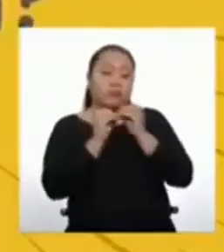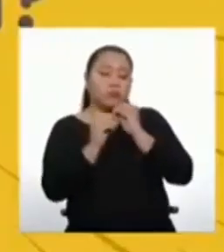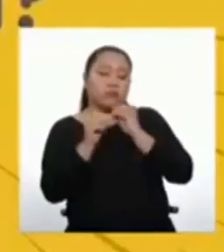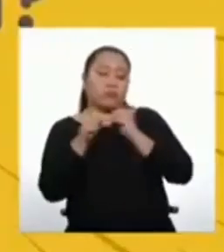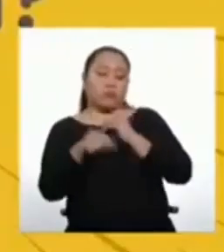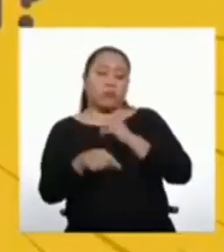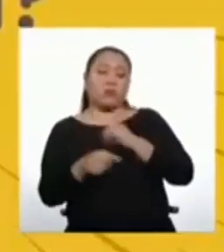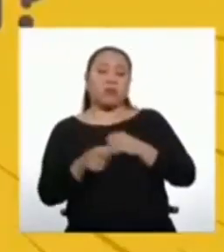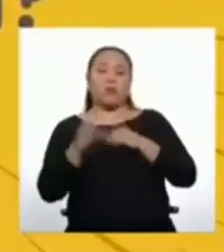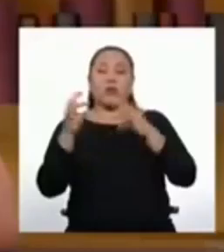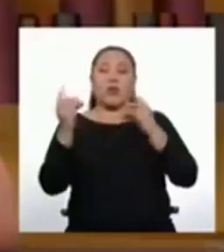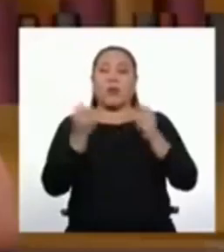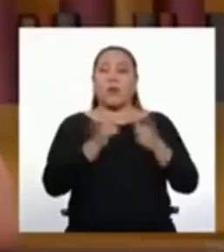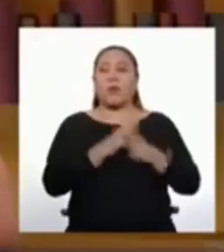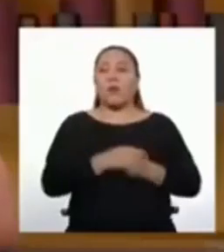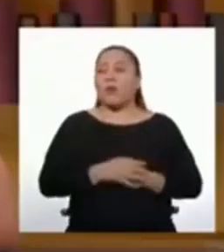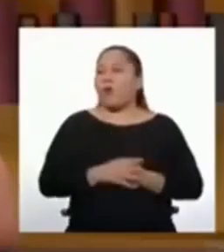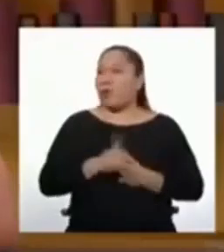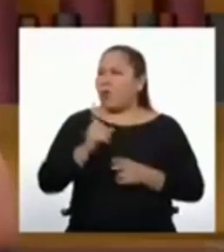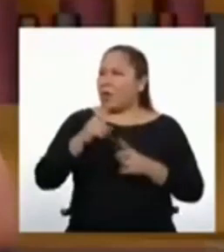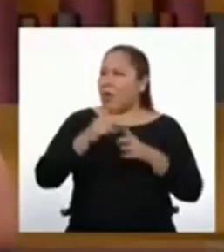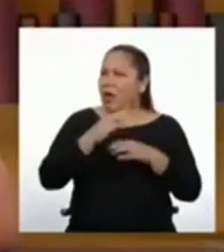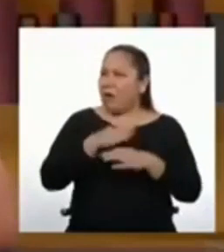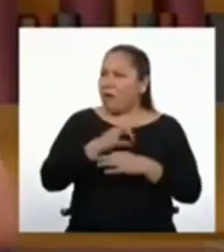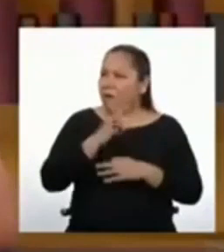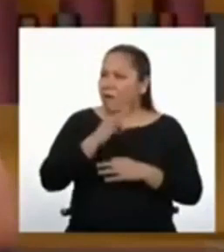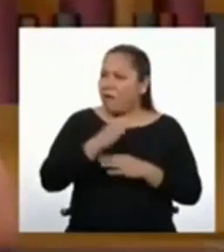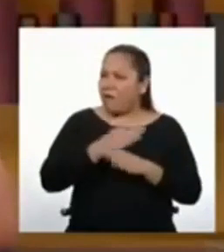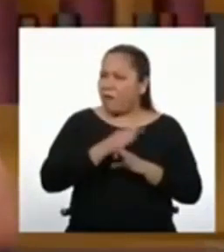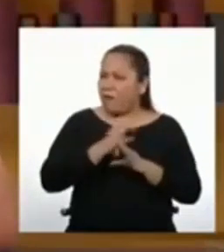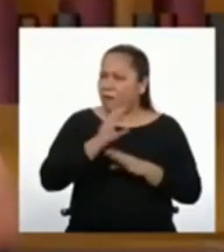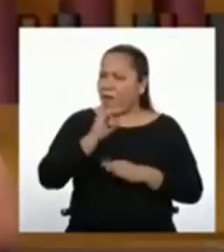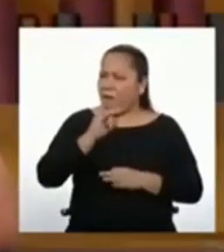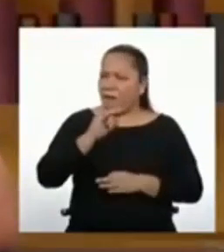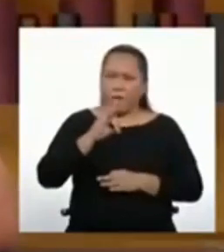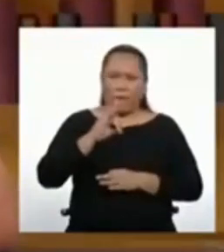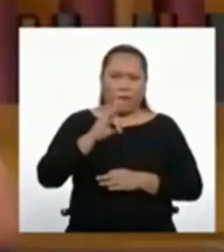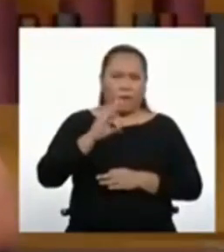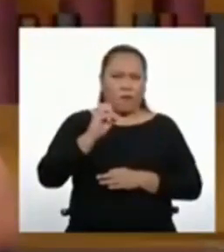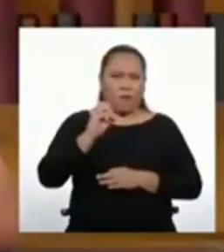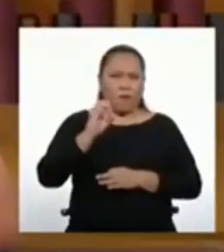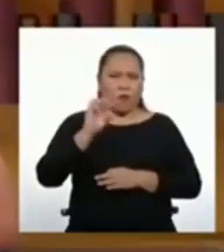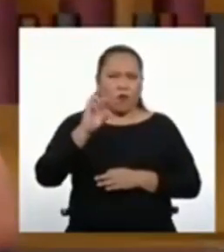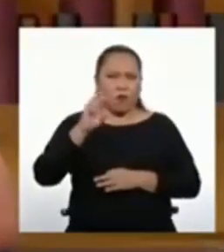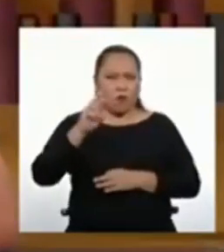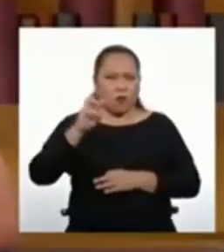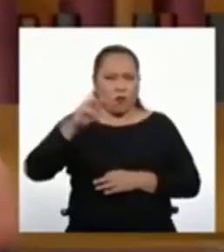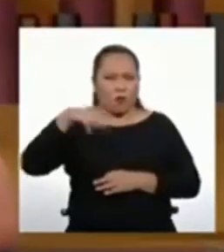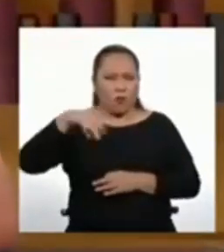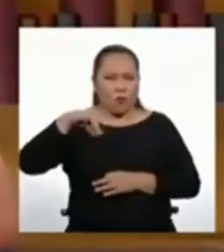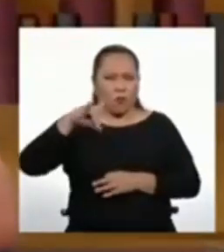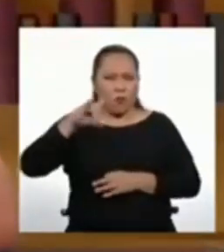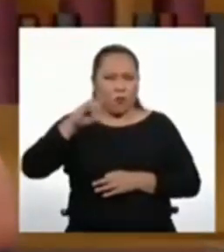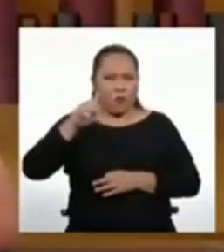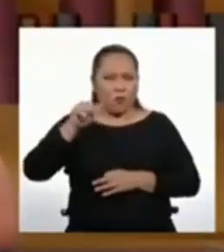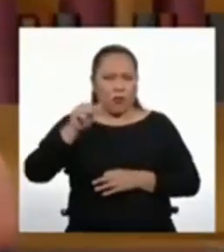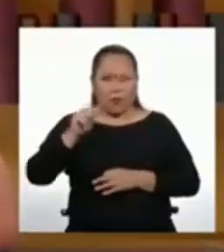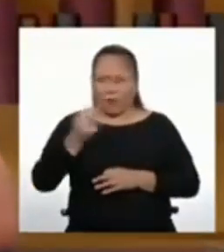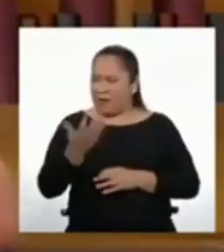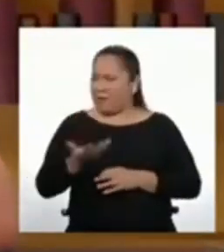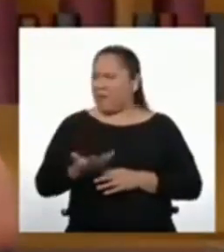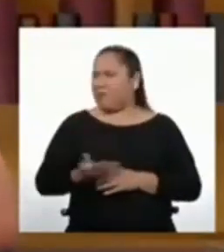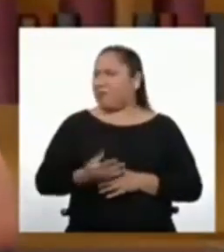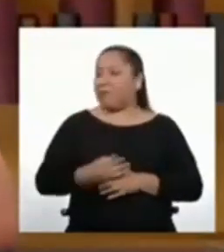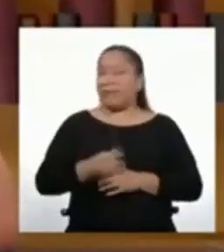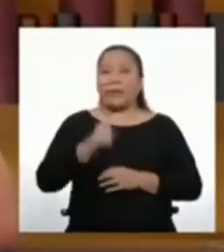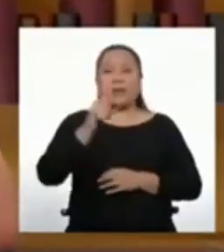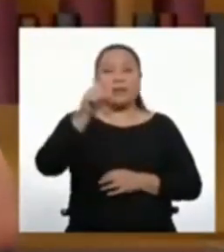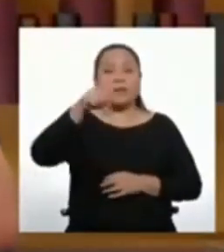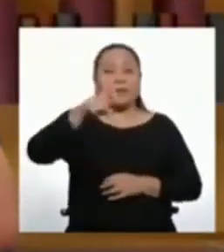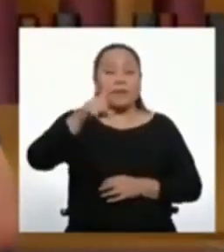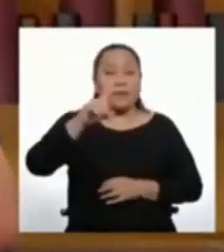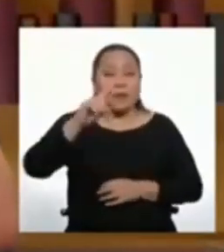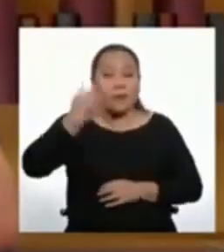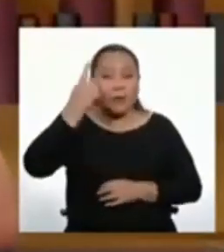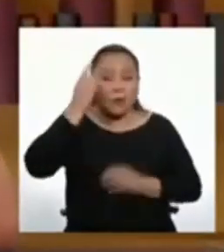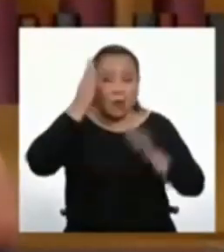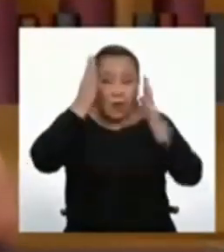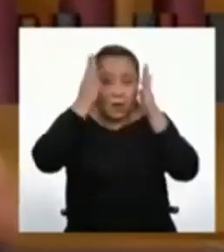¿Una fórmula? Antes de llegar a ella, necesito que prestes mucha atención a lo siguiente.